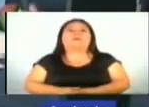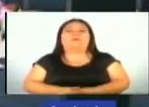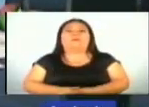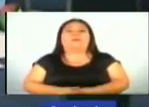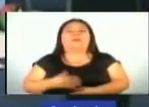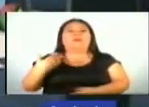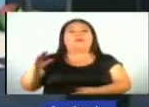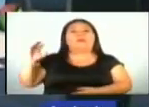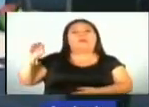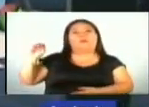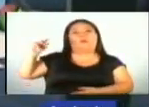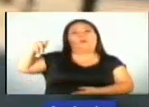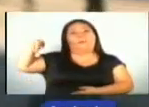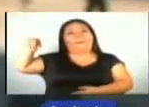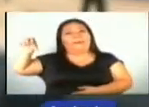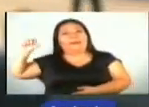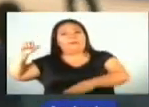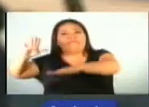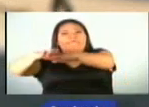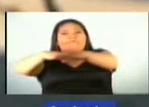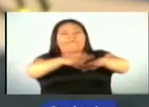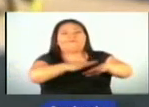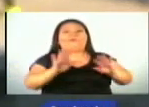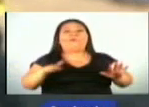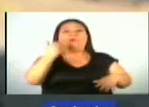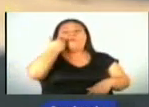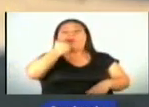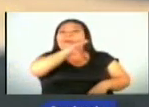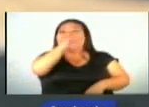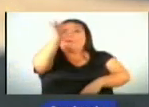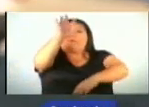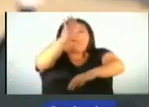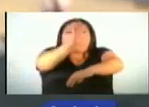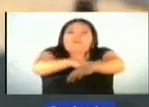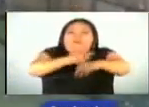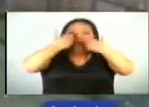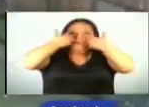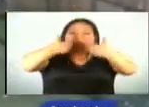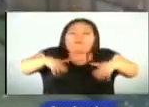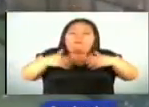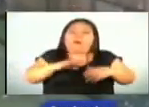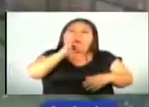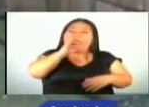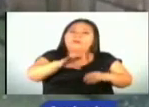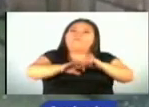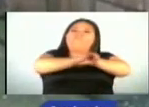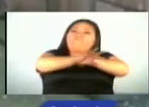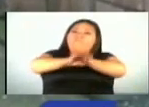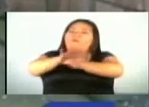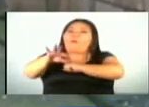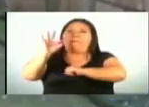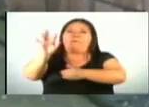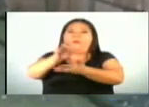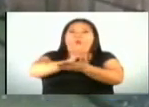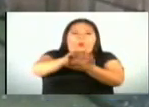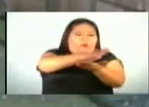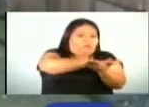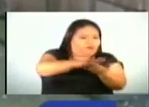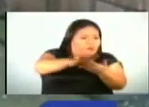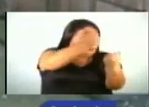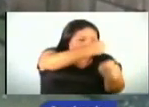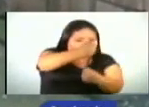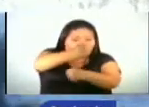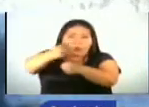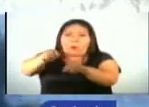Organización Panamericana de la Salud por el incremento de casos de dengue, recomiendan ejecutar jornadas de limpieza en los centros educativos para